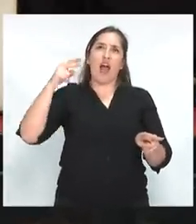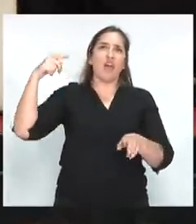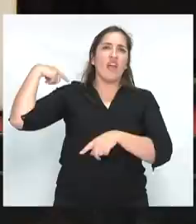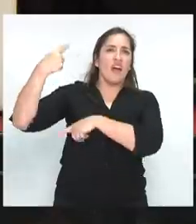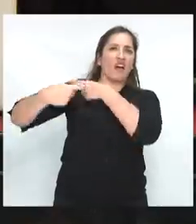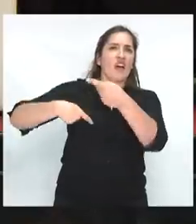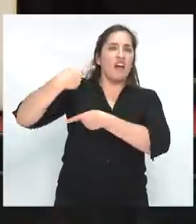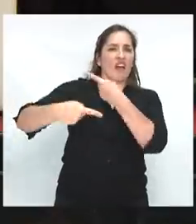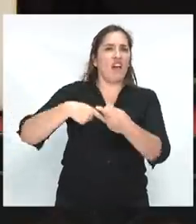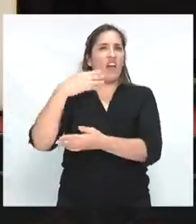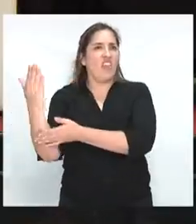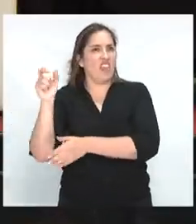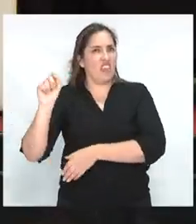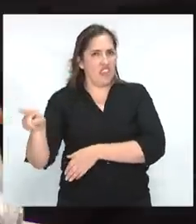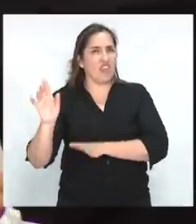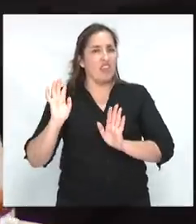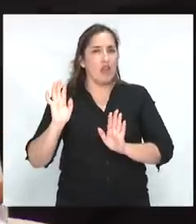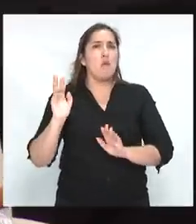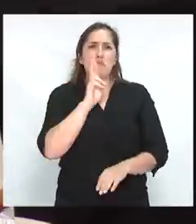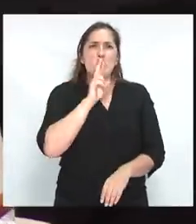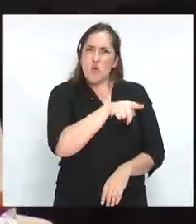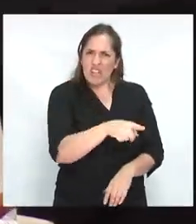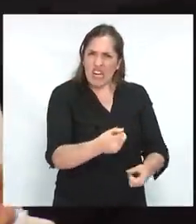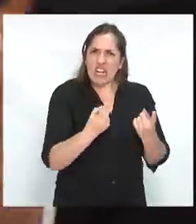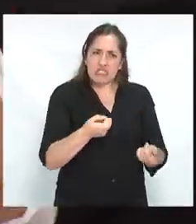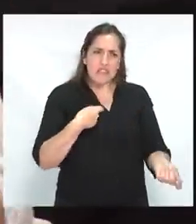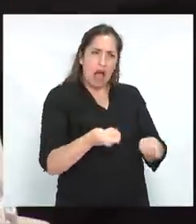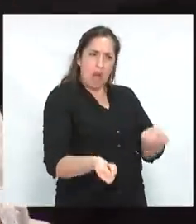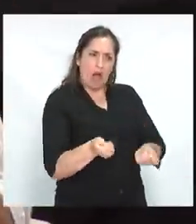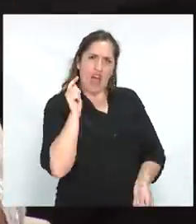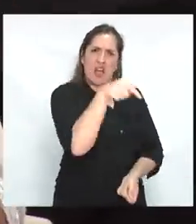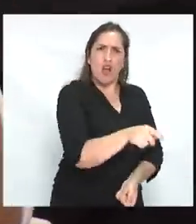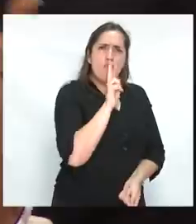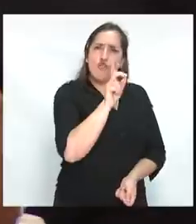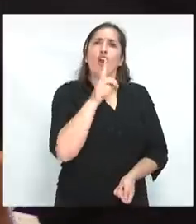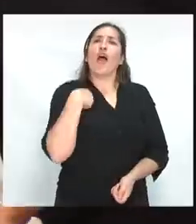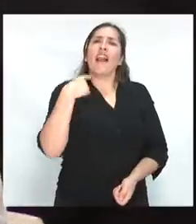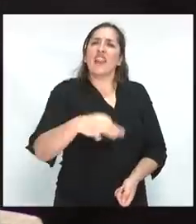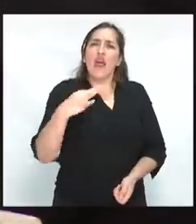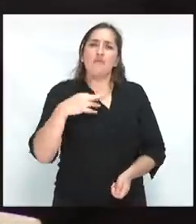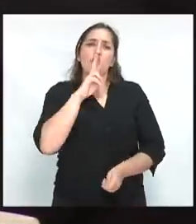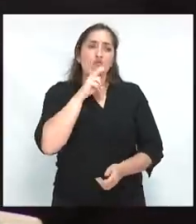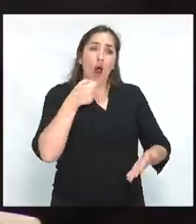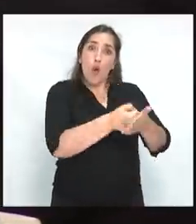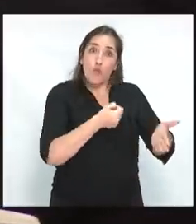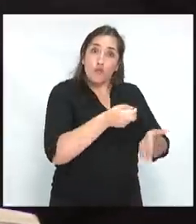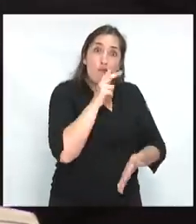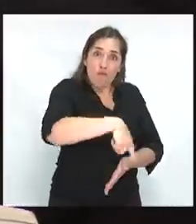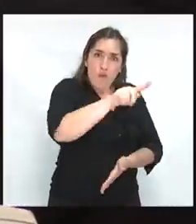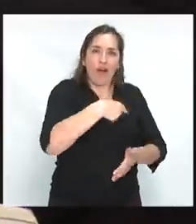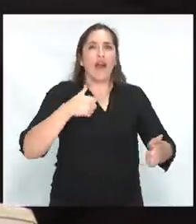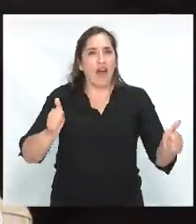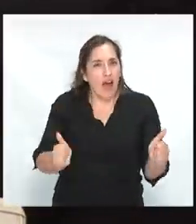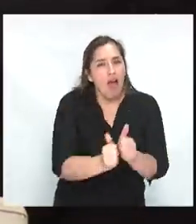de acompañamiento, no de dirección, porque la mujer no necesita ser dirigida, de acompañamiento a las luchas de las mujeres por sus